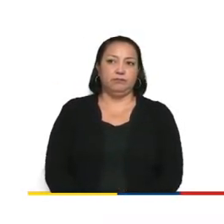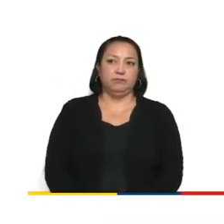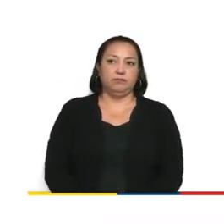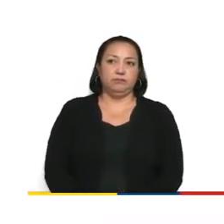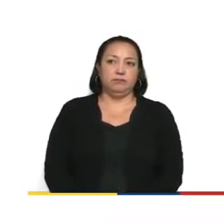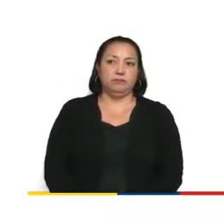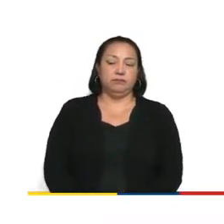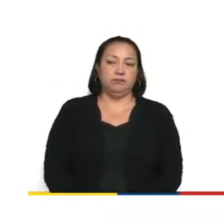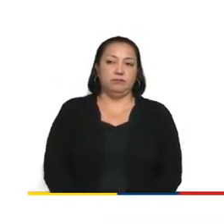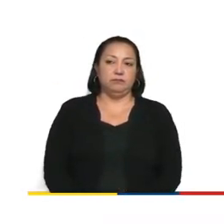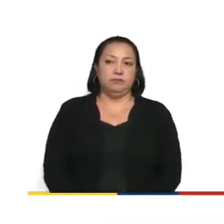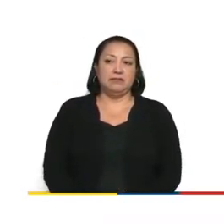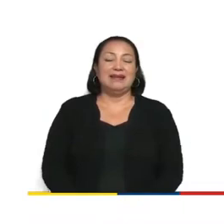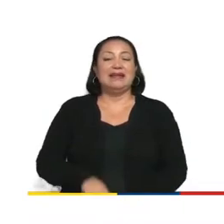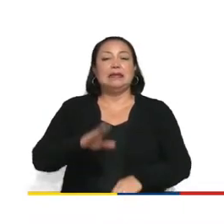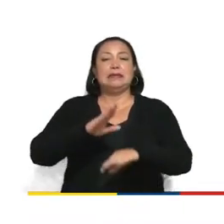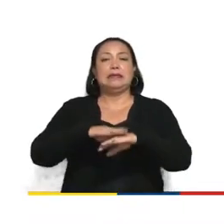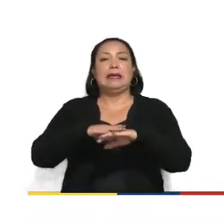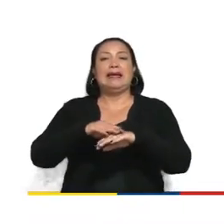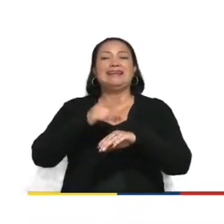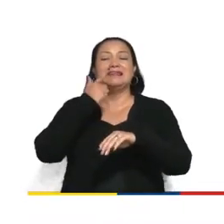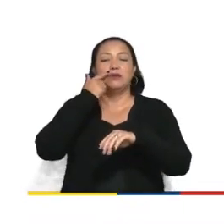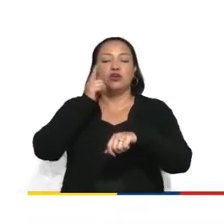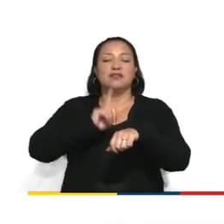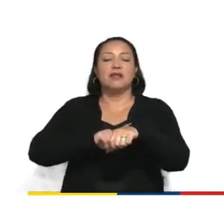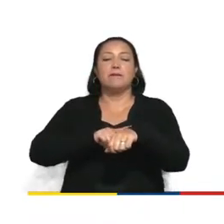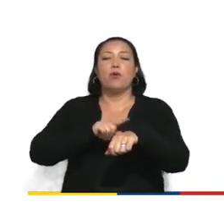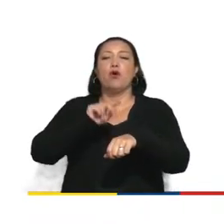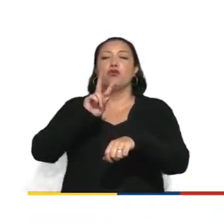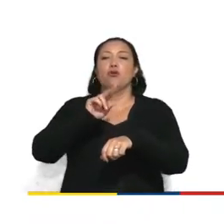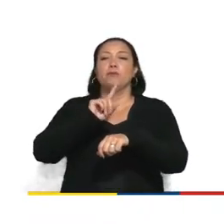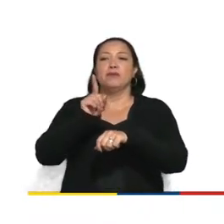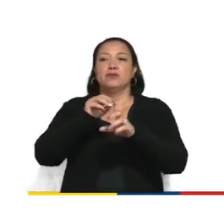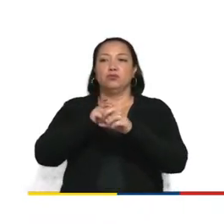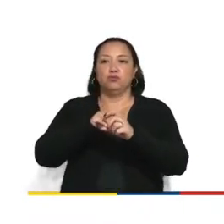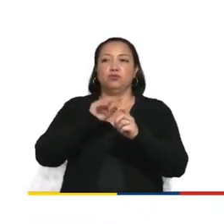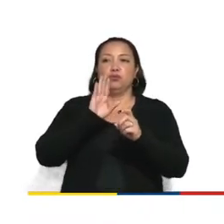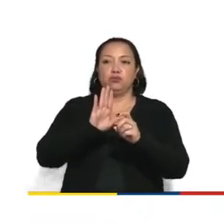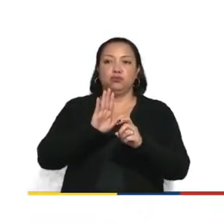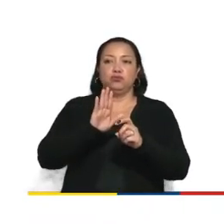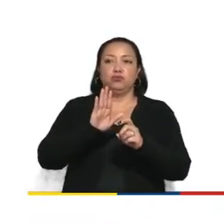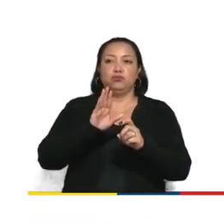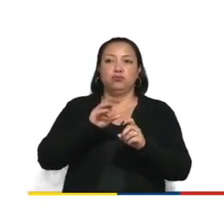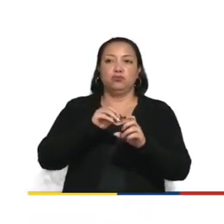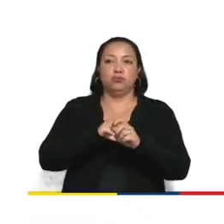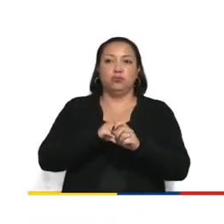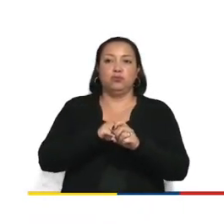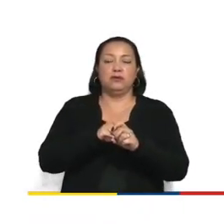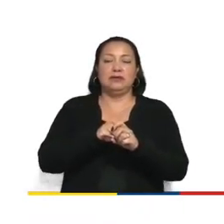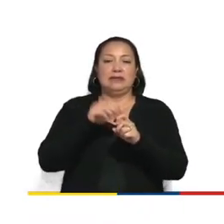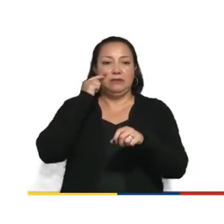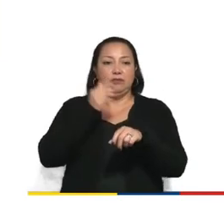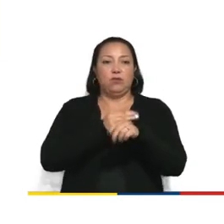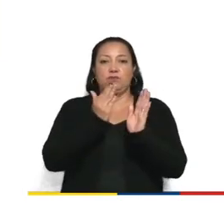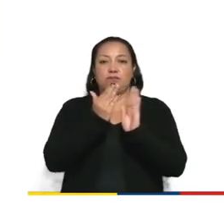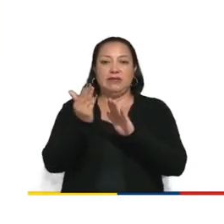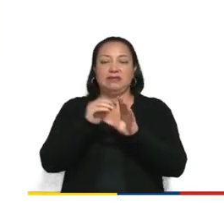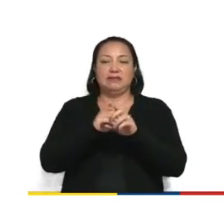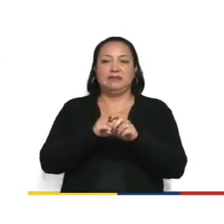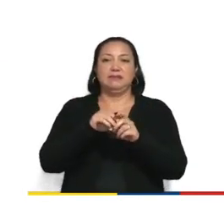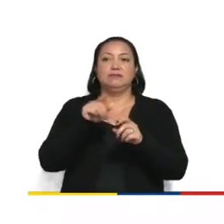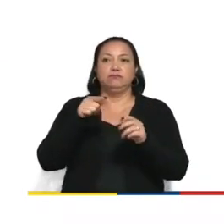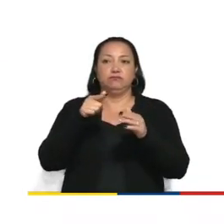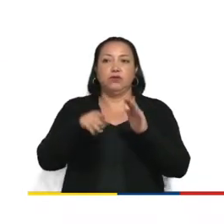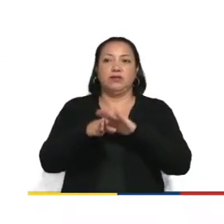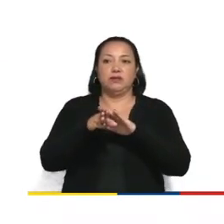que le quedan dos minutos, hemos pasado excedido un poco los 20 minutos, pero tiene dos minutos para terminar.